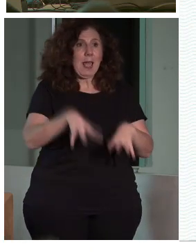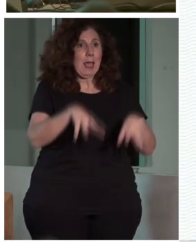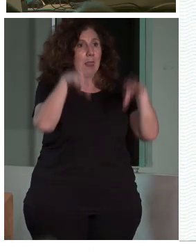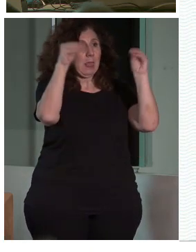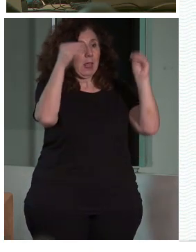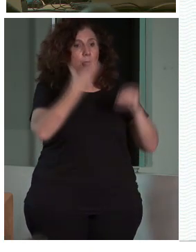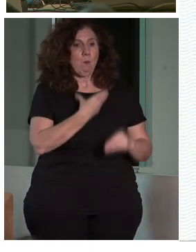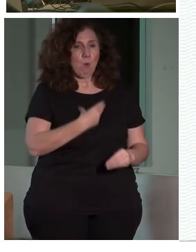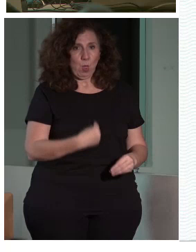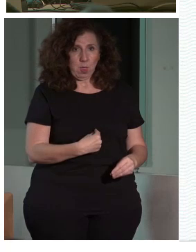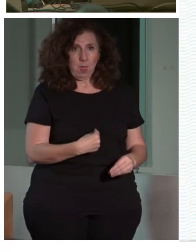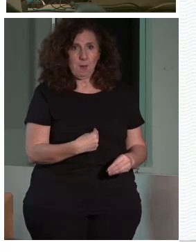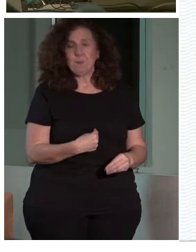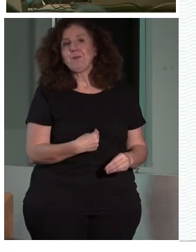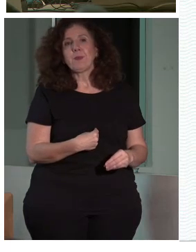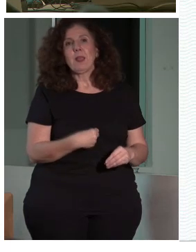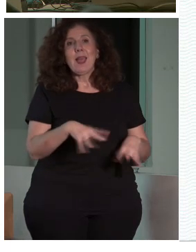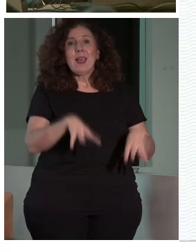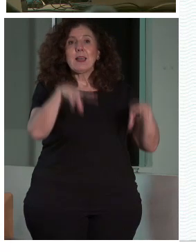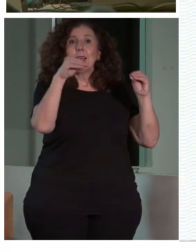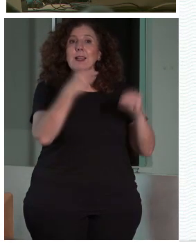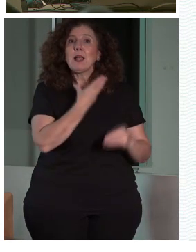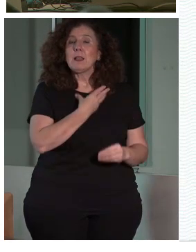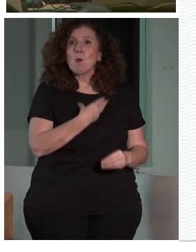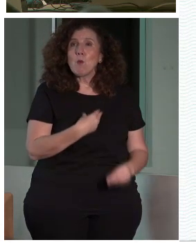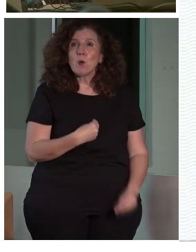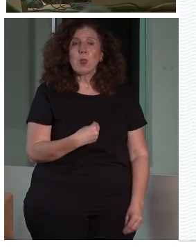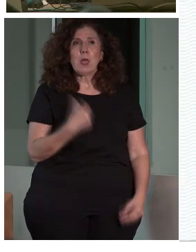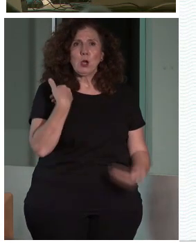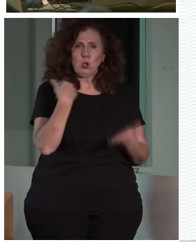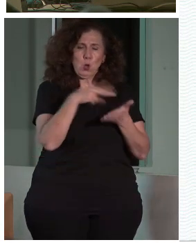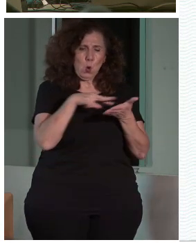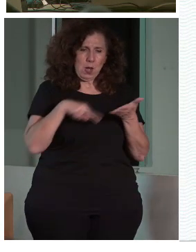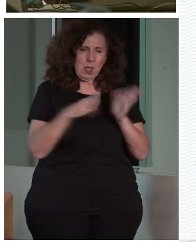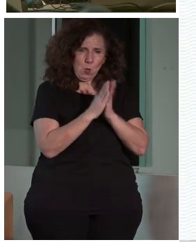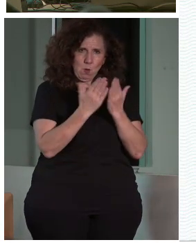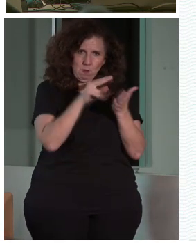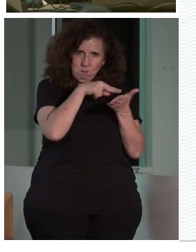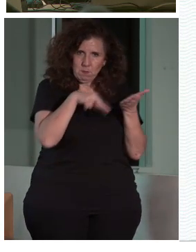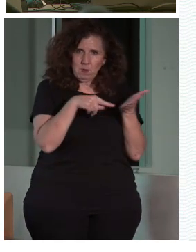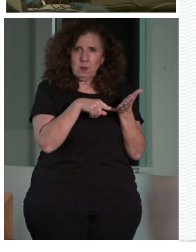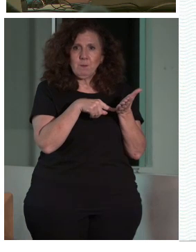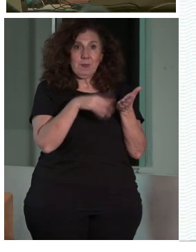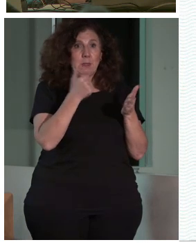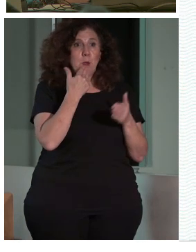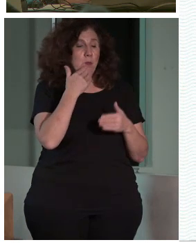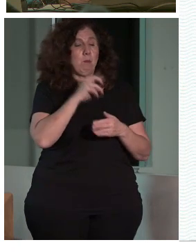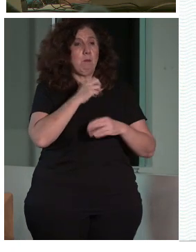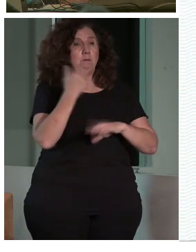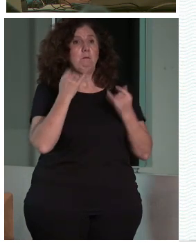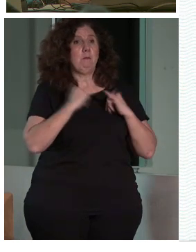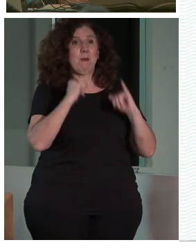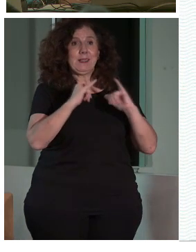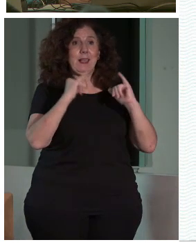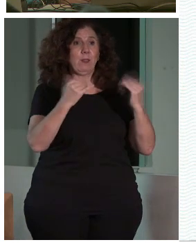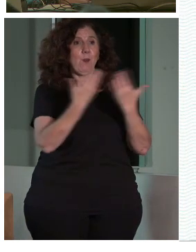vosotros conoceréis. Bueno, esta catedral que en su día yo he leído que si vais por la fachada principal, que ahora está